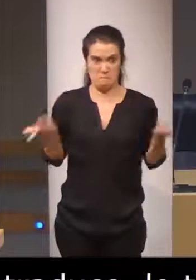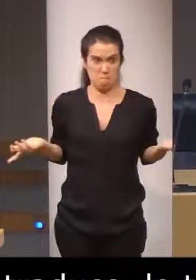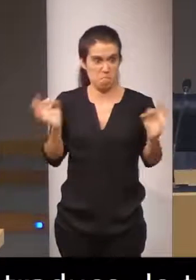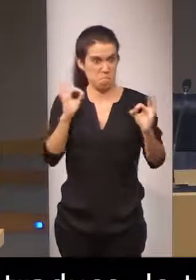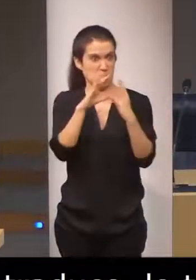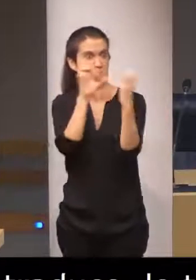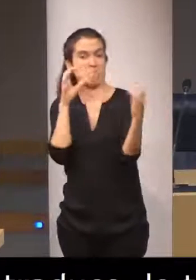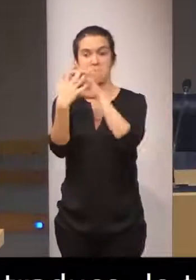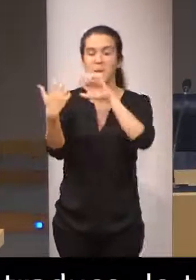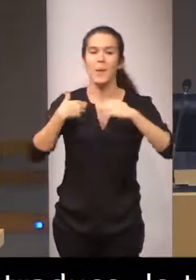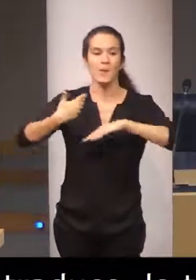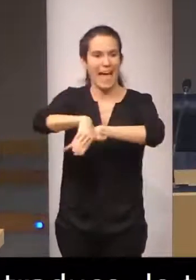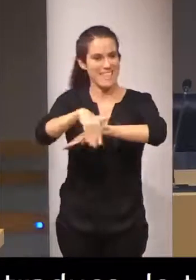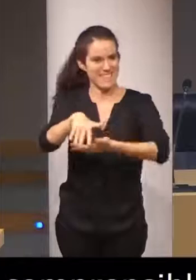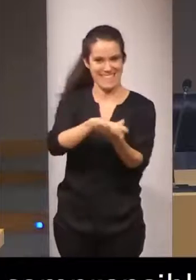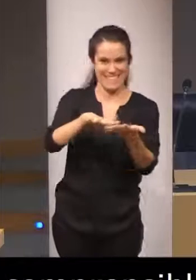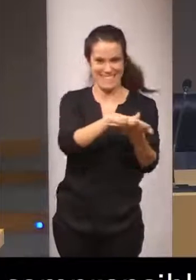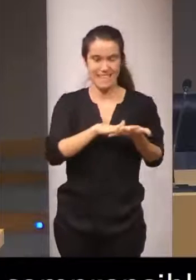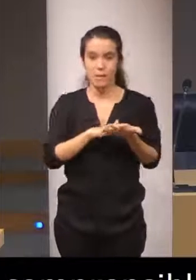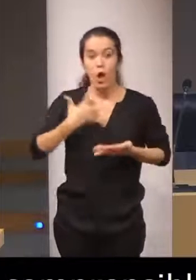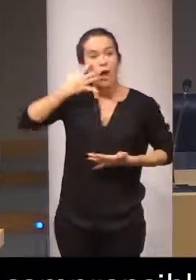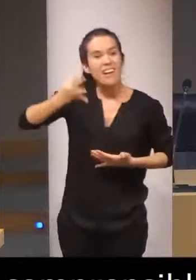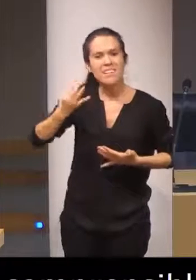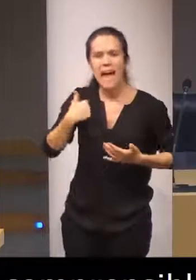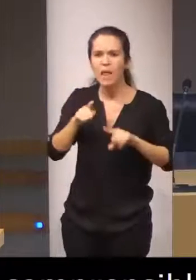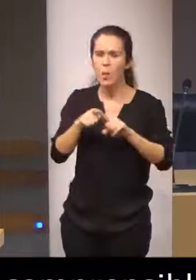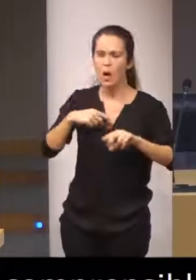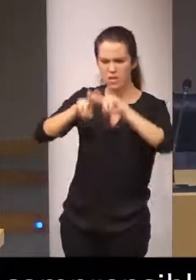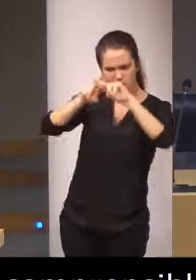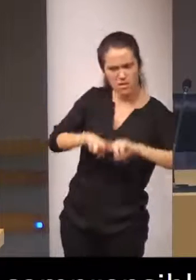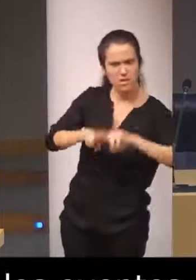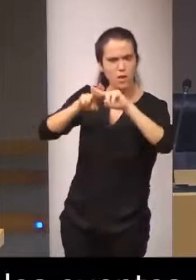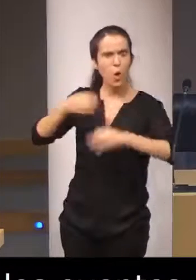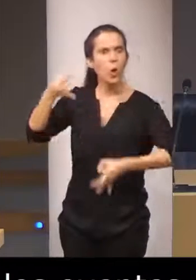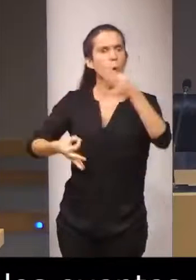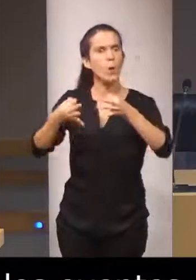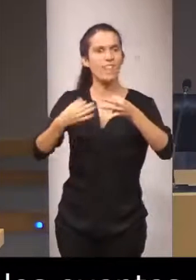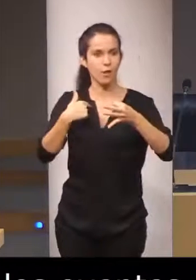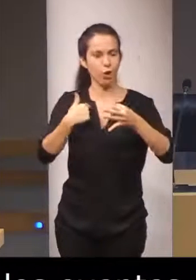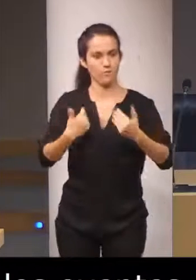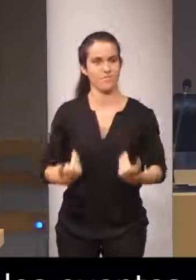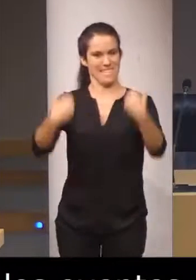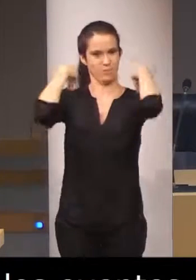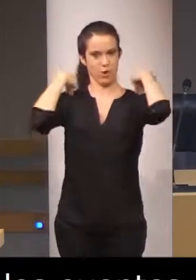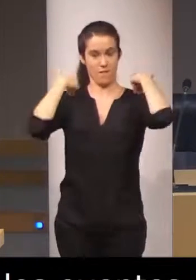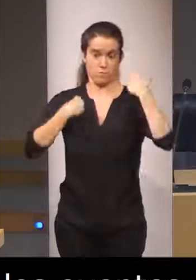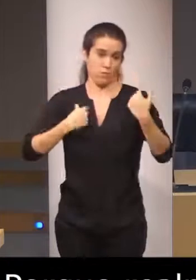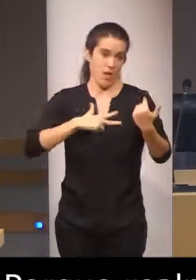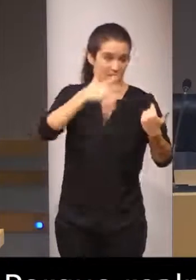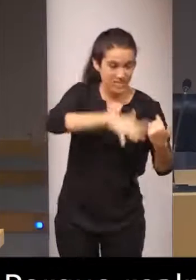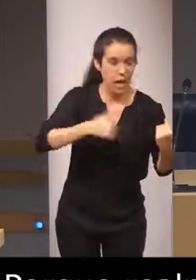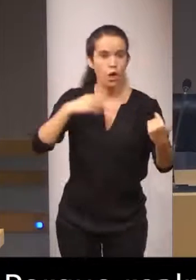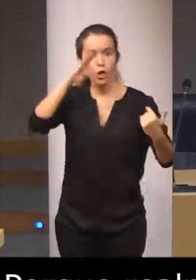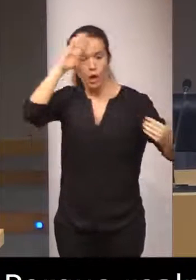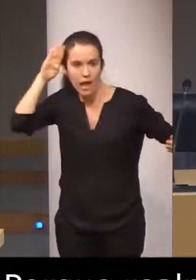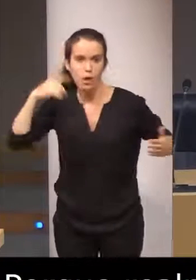porque realmente quien va a hacer la calificación jurídica precisa va a ser el operador jurídico. El juez, el fiscal, el notario,